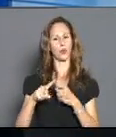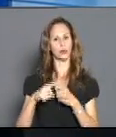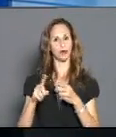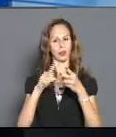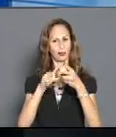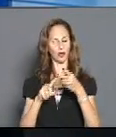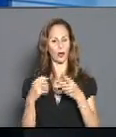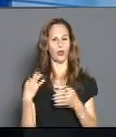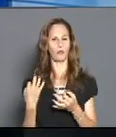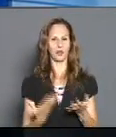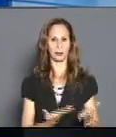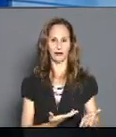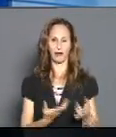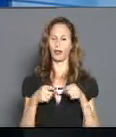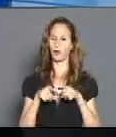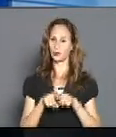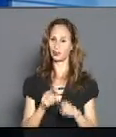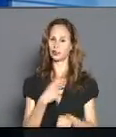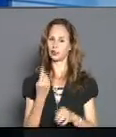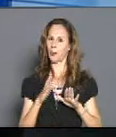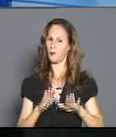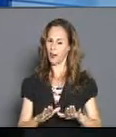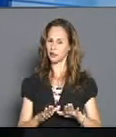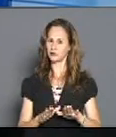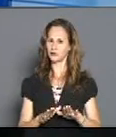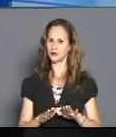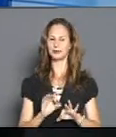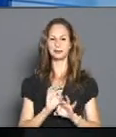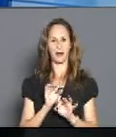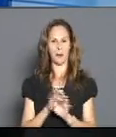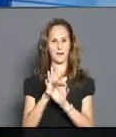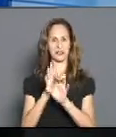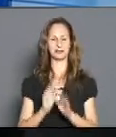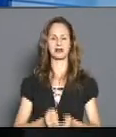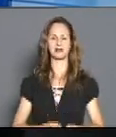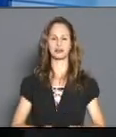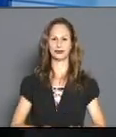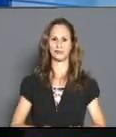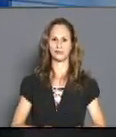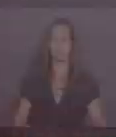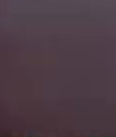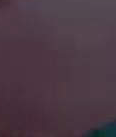se sumarán al diálogo en nuestro programa. Una pausa y ya entramos en materia noticiosa.